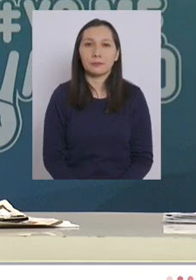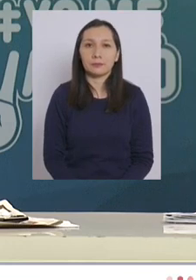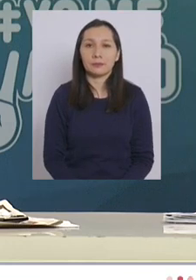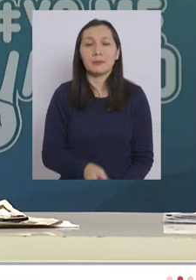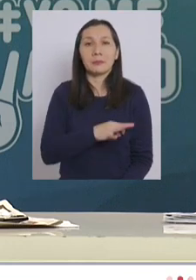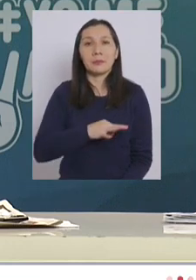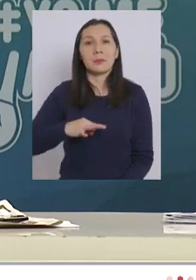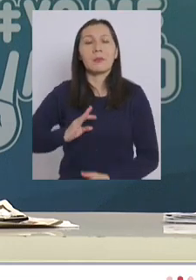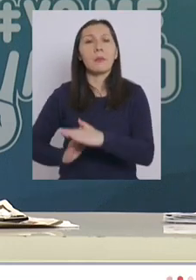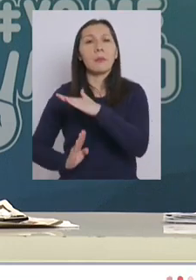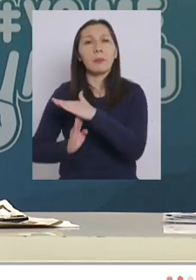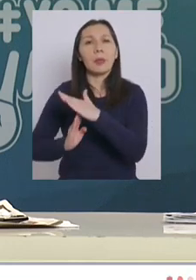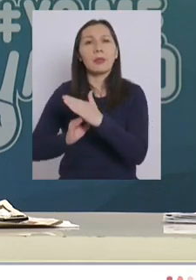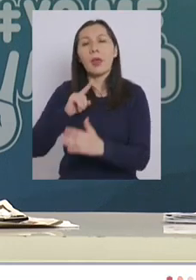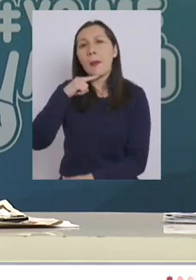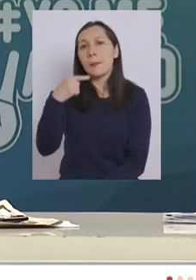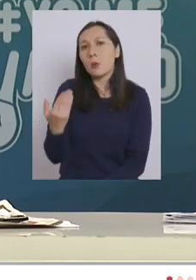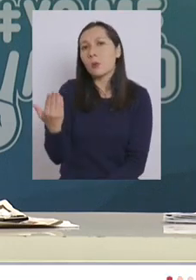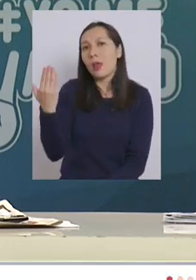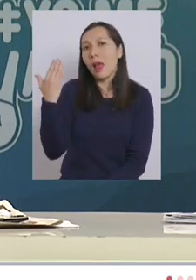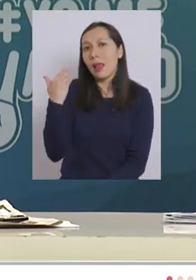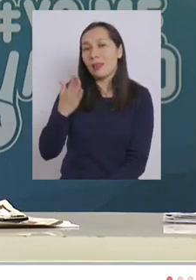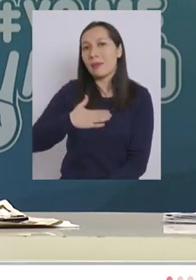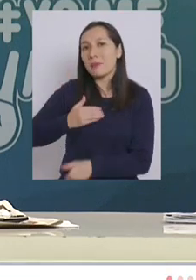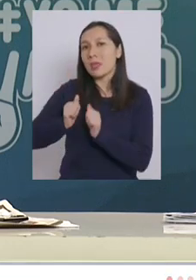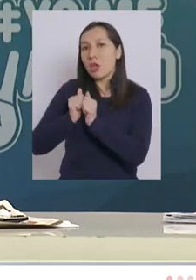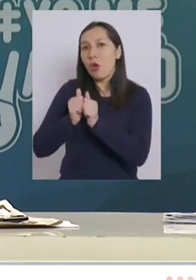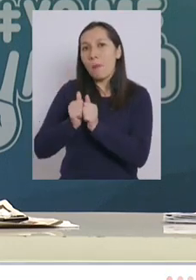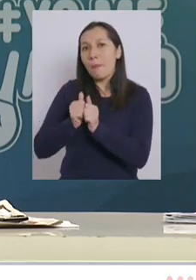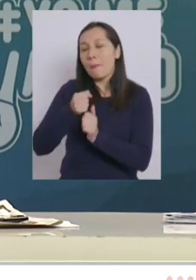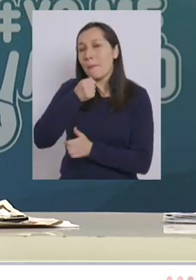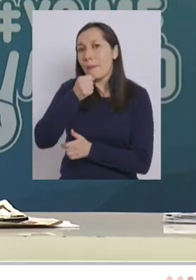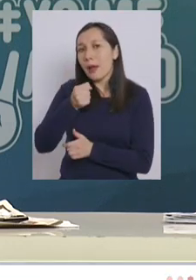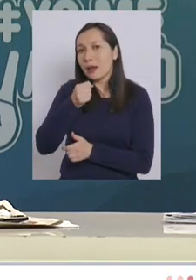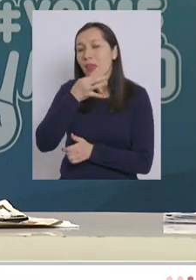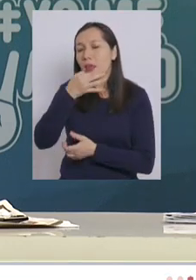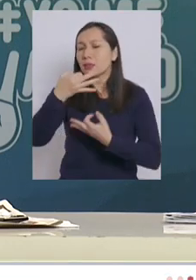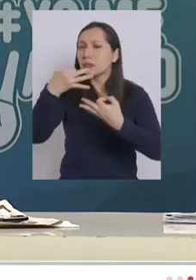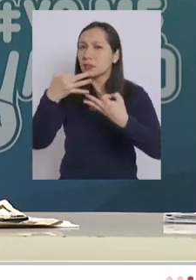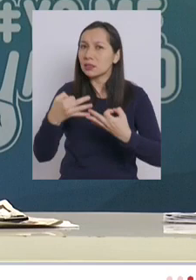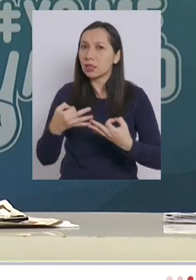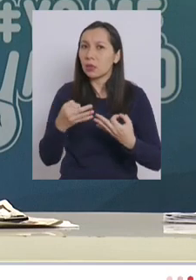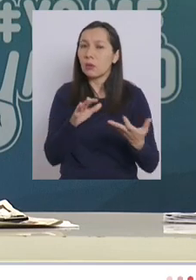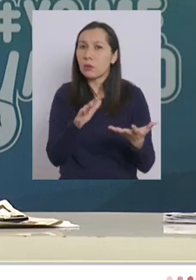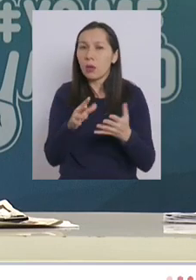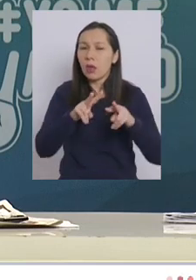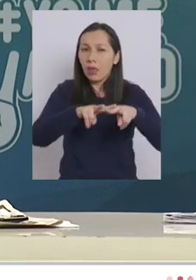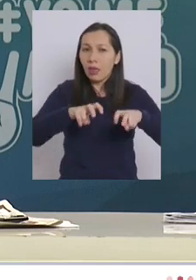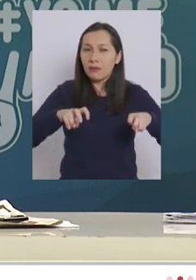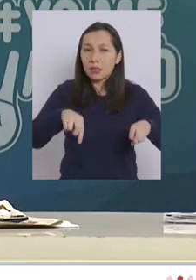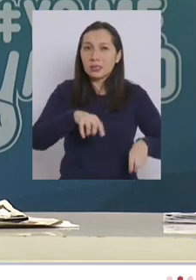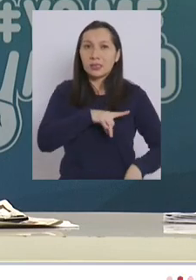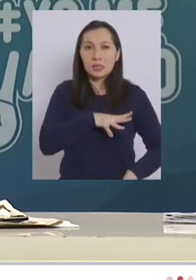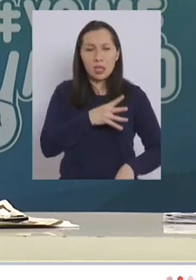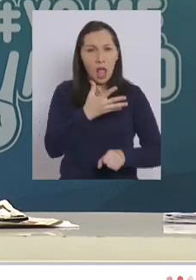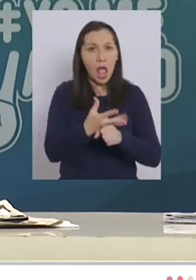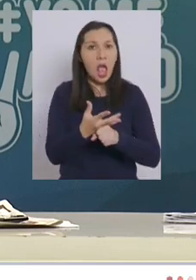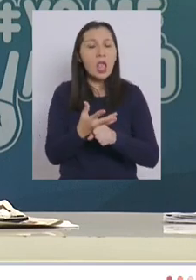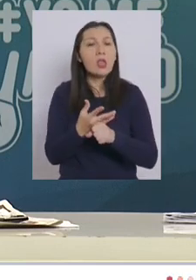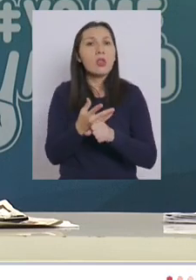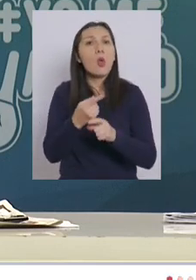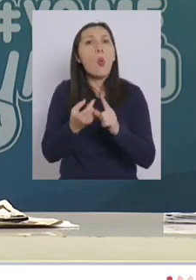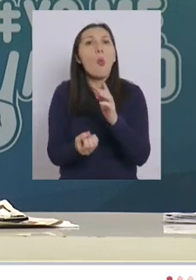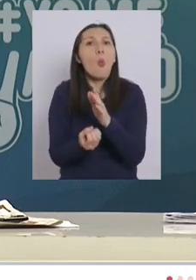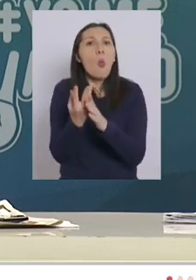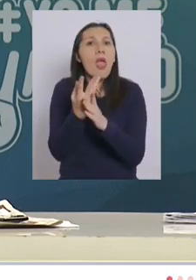Ministro quedo pendiente de la pregunta anterior de mi compañera sobre si es que hay alguna certeza o se está investigando si es que en Chile existe alguna